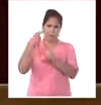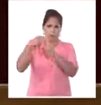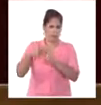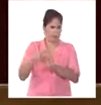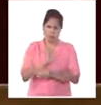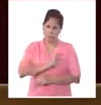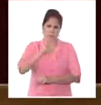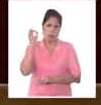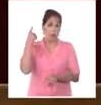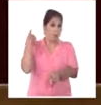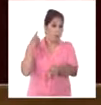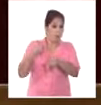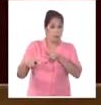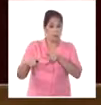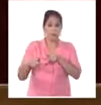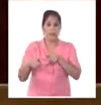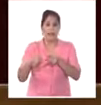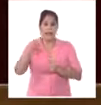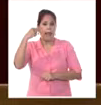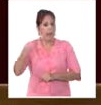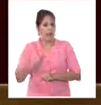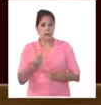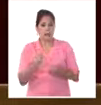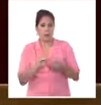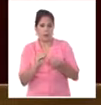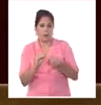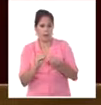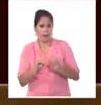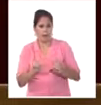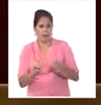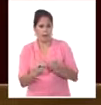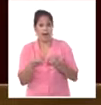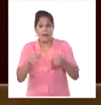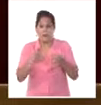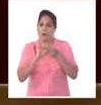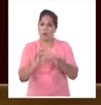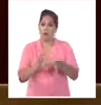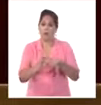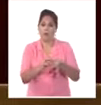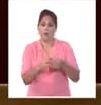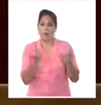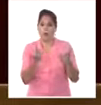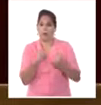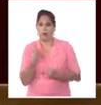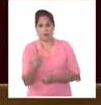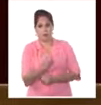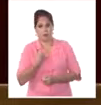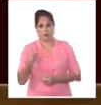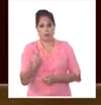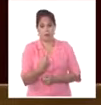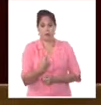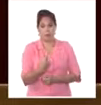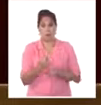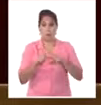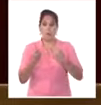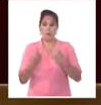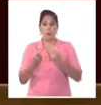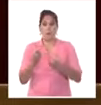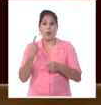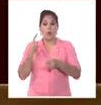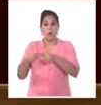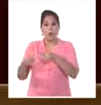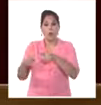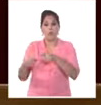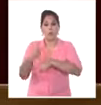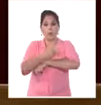Además de arbitraria, injusta e inmoral, tiene graves implicaciones económicas y un efecto disuasivo e